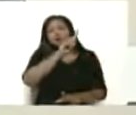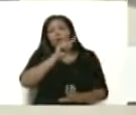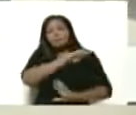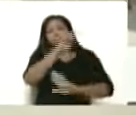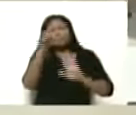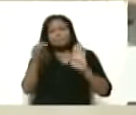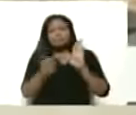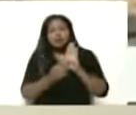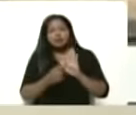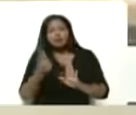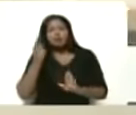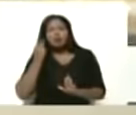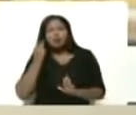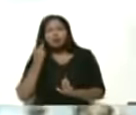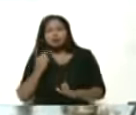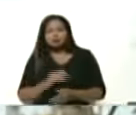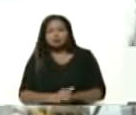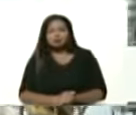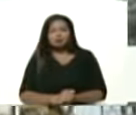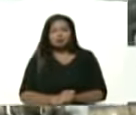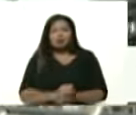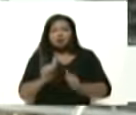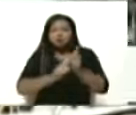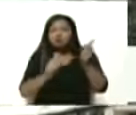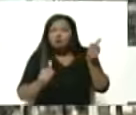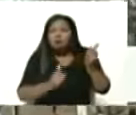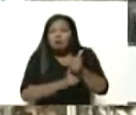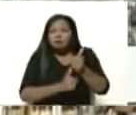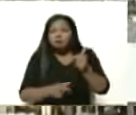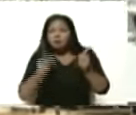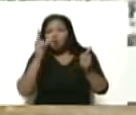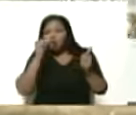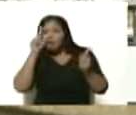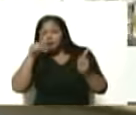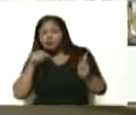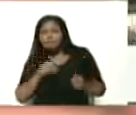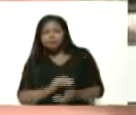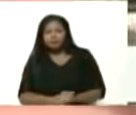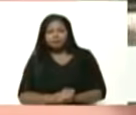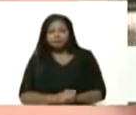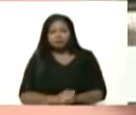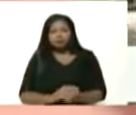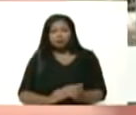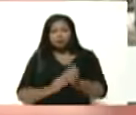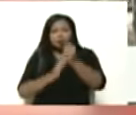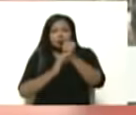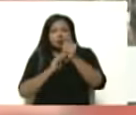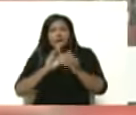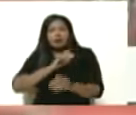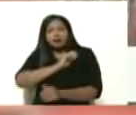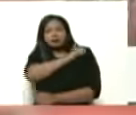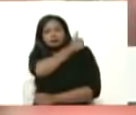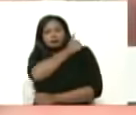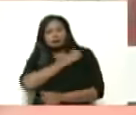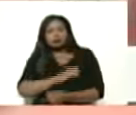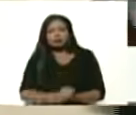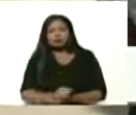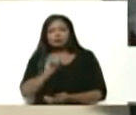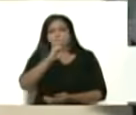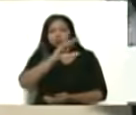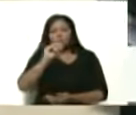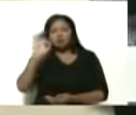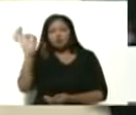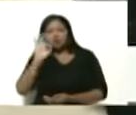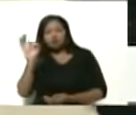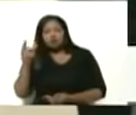y los caballeros son los suplentes por supuesto también un tren gerencial conformado 50%